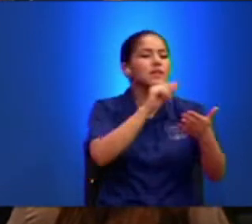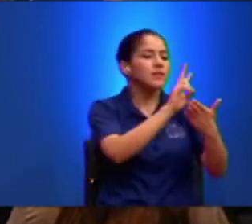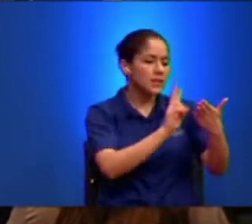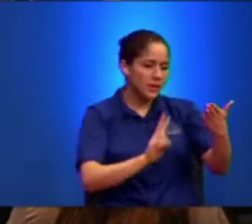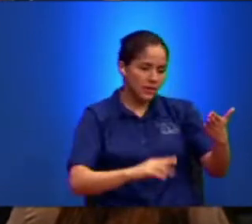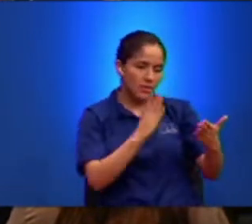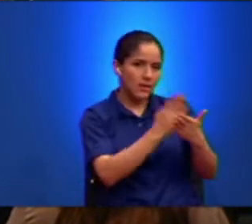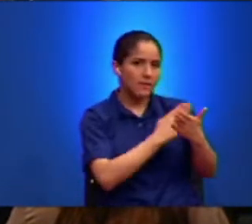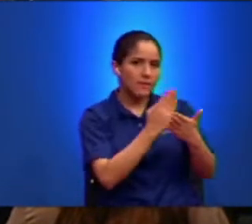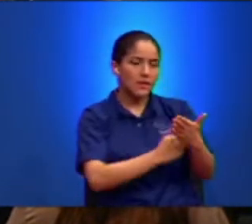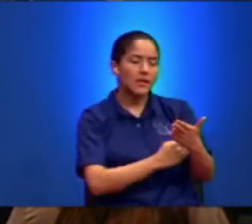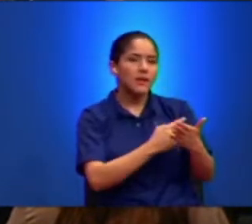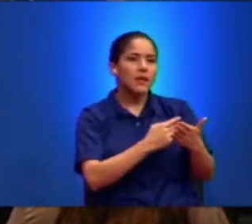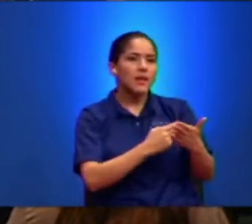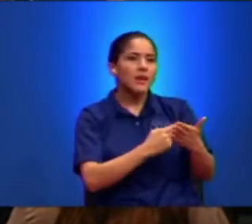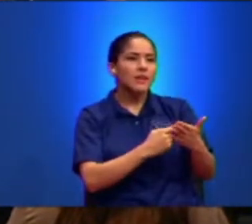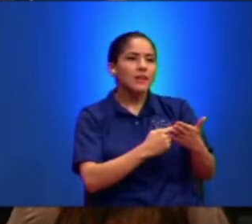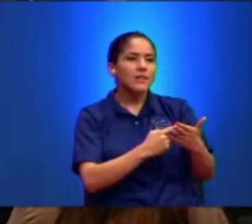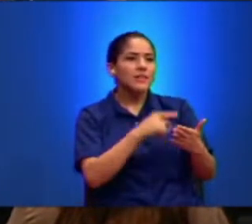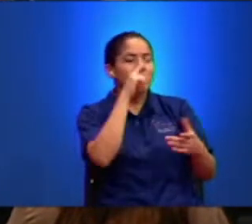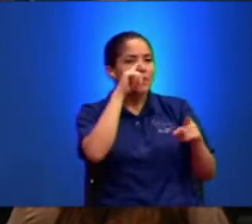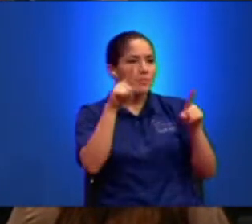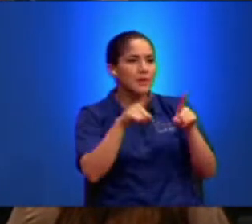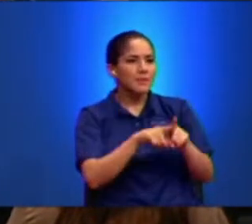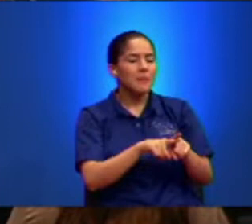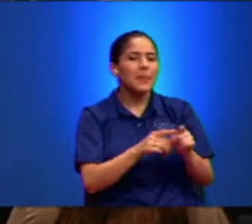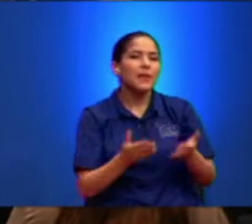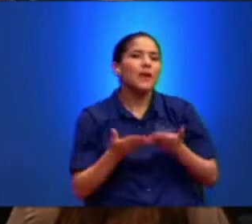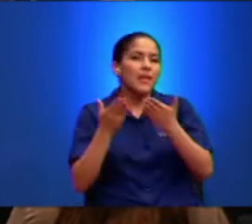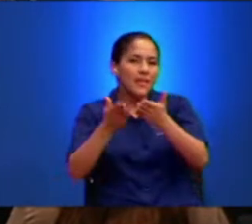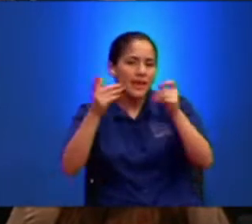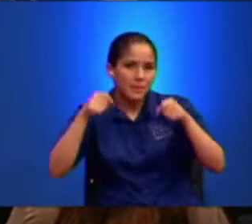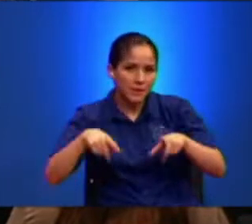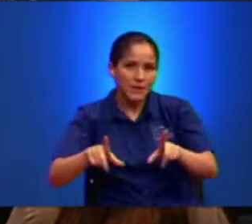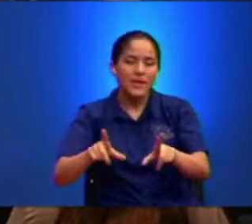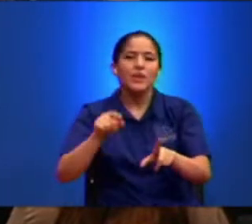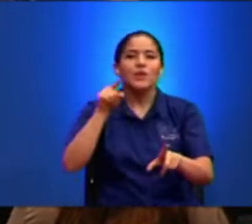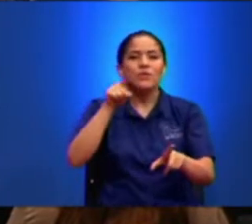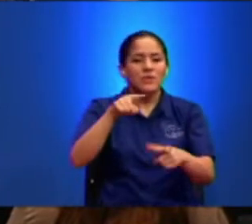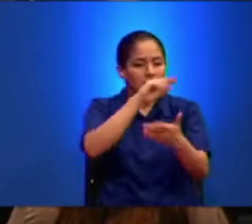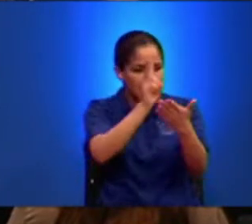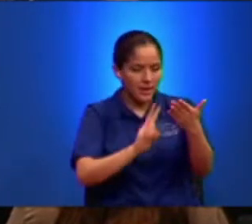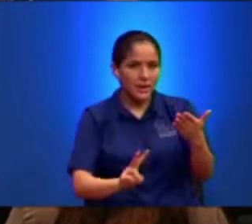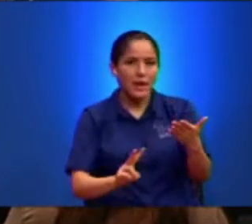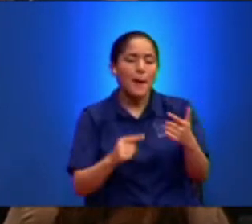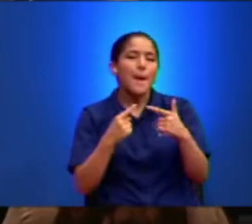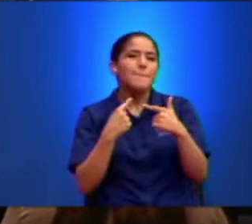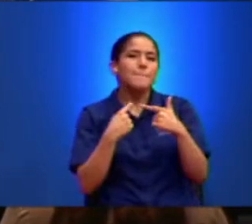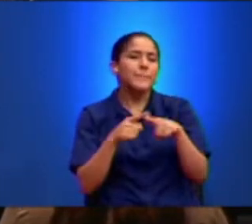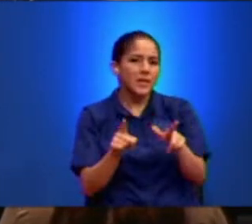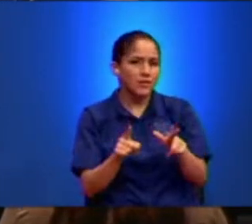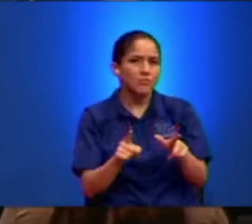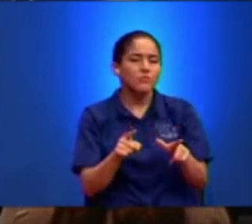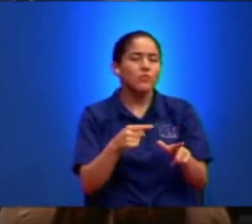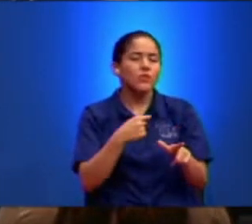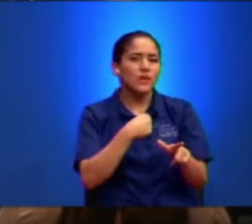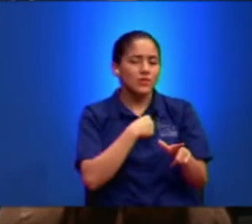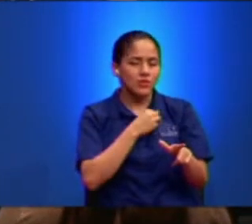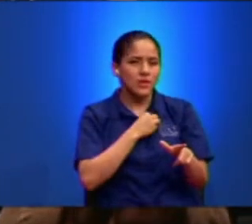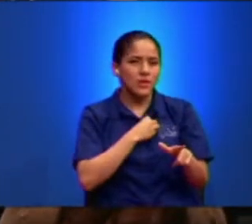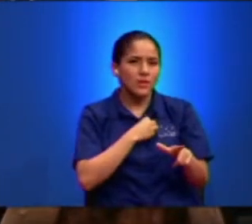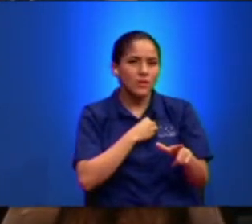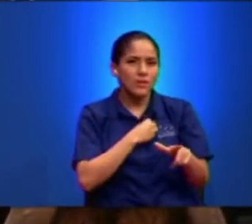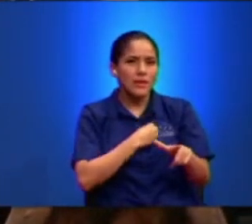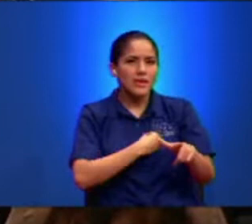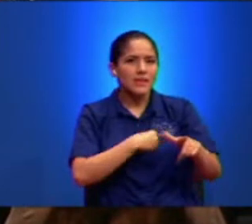palabra Aunque voy a compartir el privilegio de leer la palabra en un momento Con algunos de ustedes Pero lo que quiero que